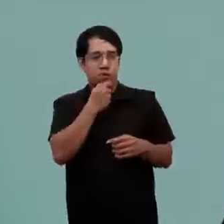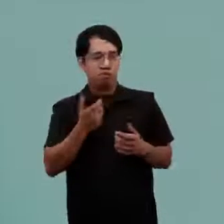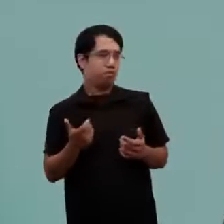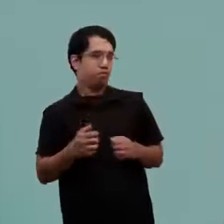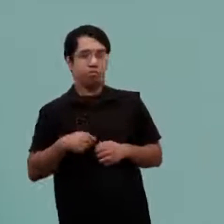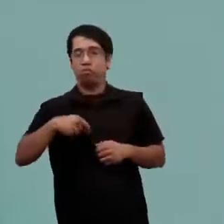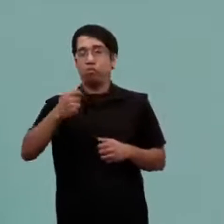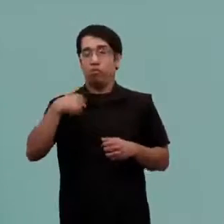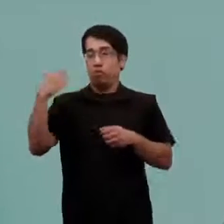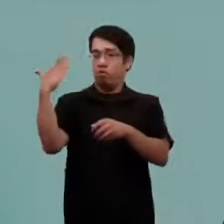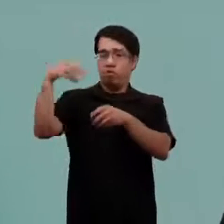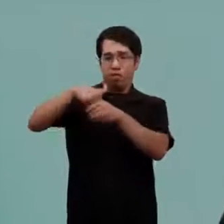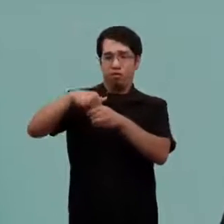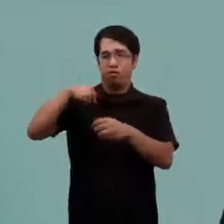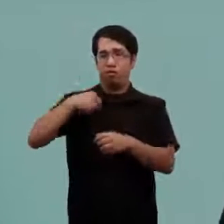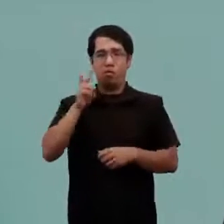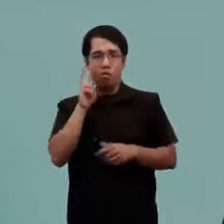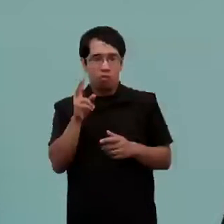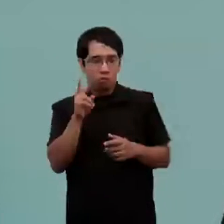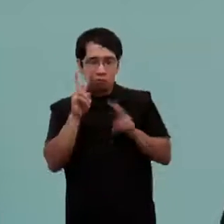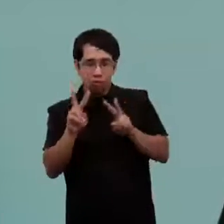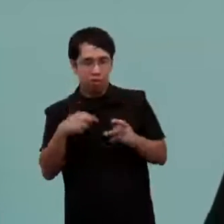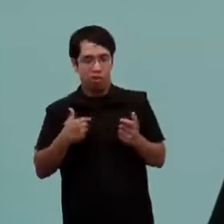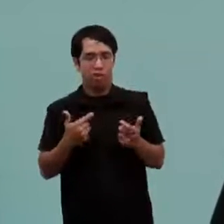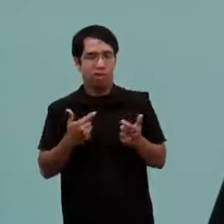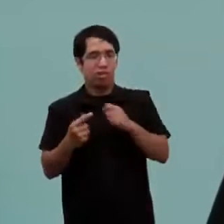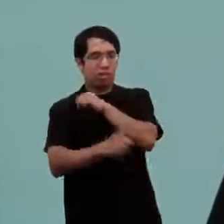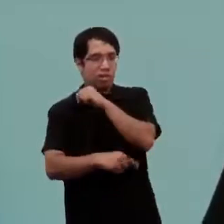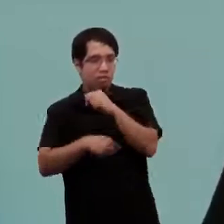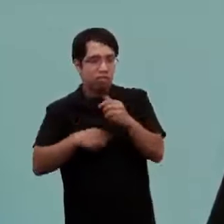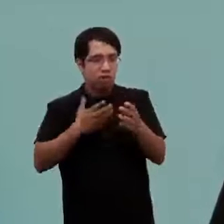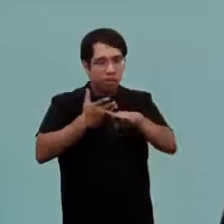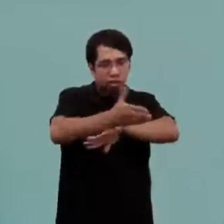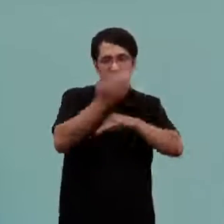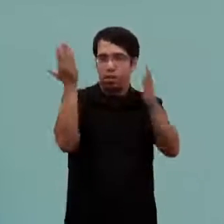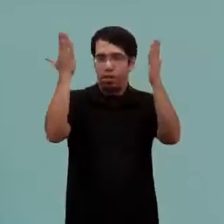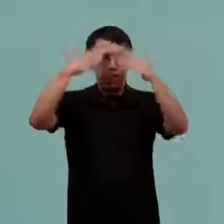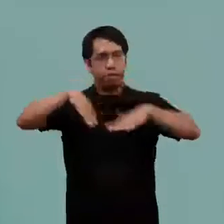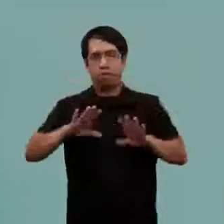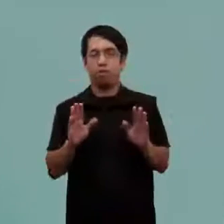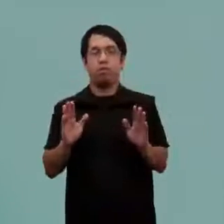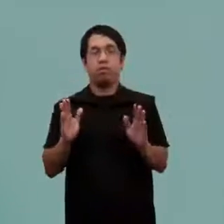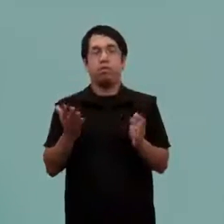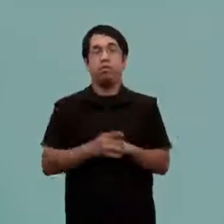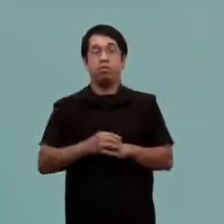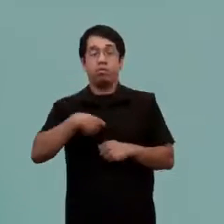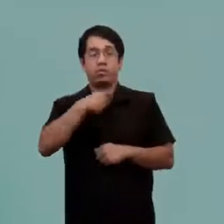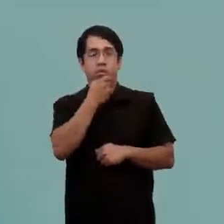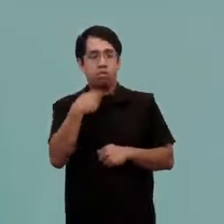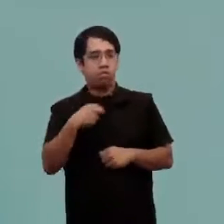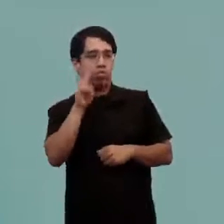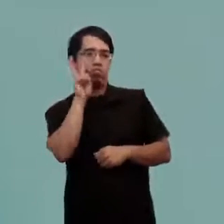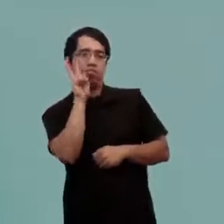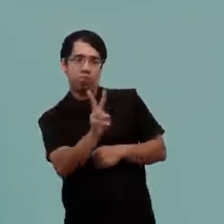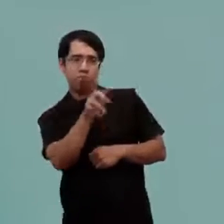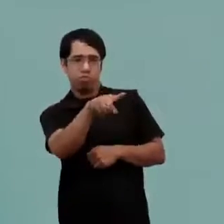desde la política pública servicios accesibles. Entonces, cuando yo no visibilizo al